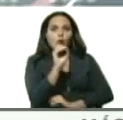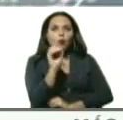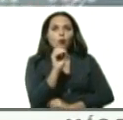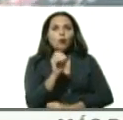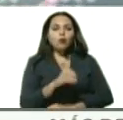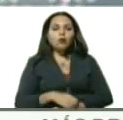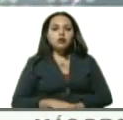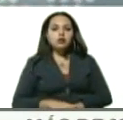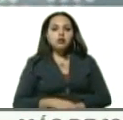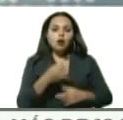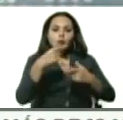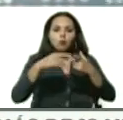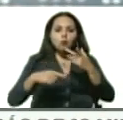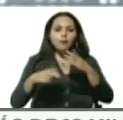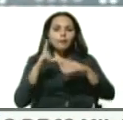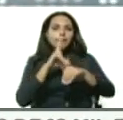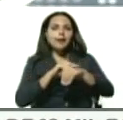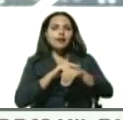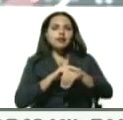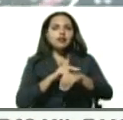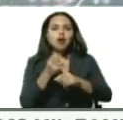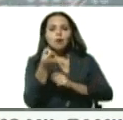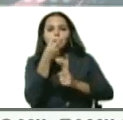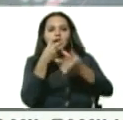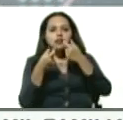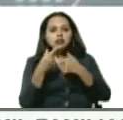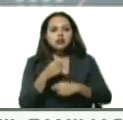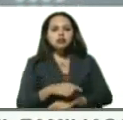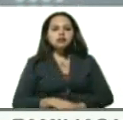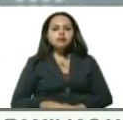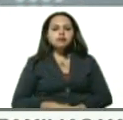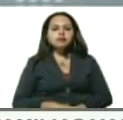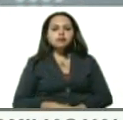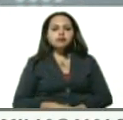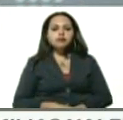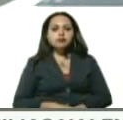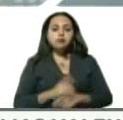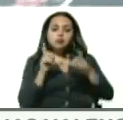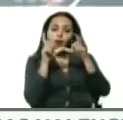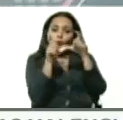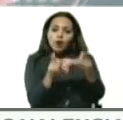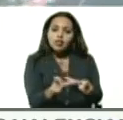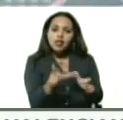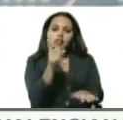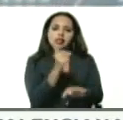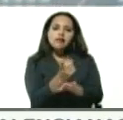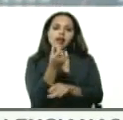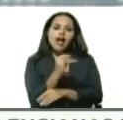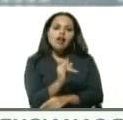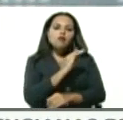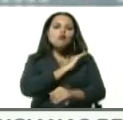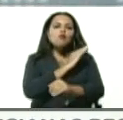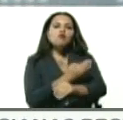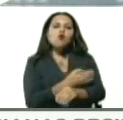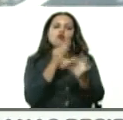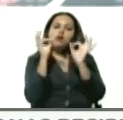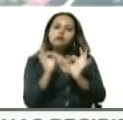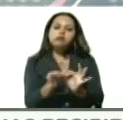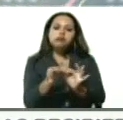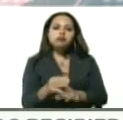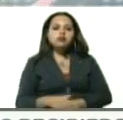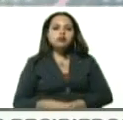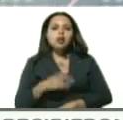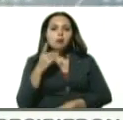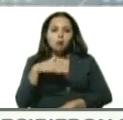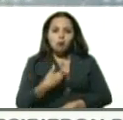de insumos médicos y de medicinas. De resto, la cuarentena debe cumplirse de manera radical. Quisiéramos informar también